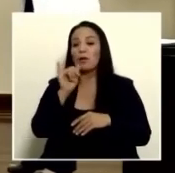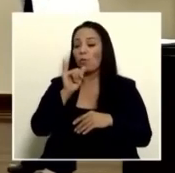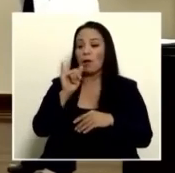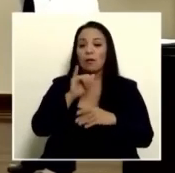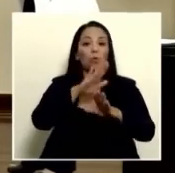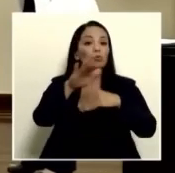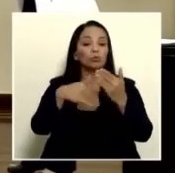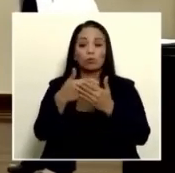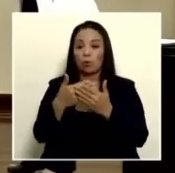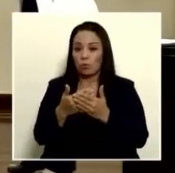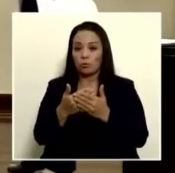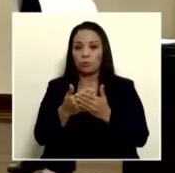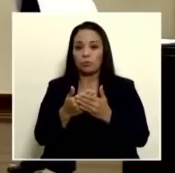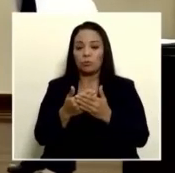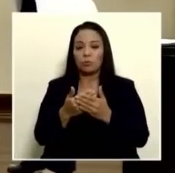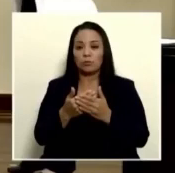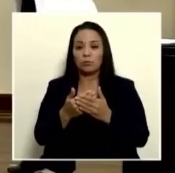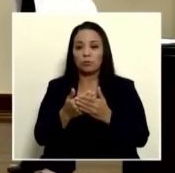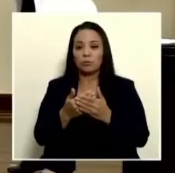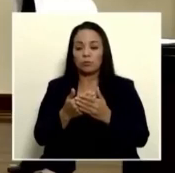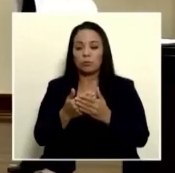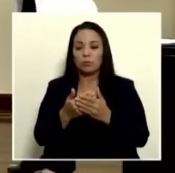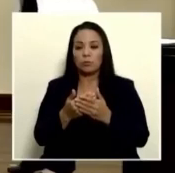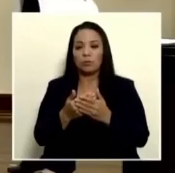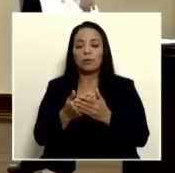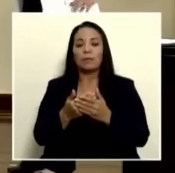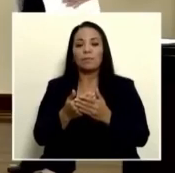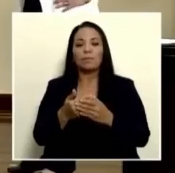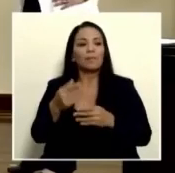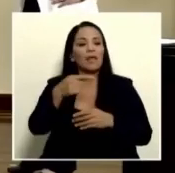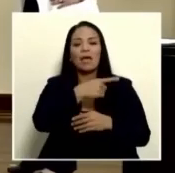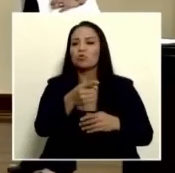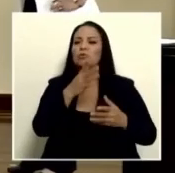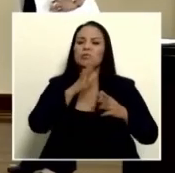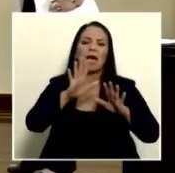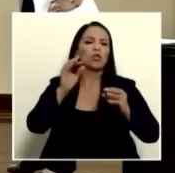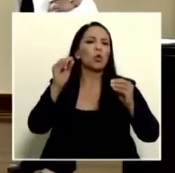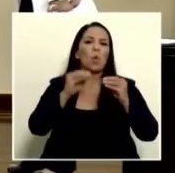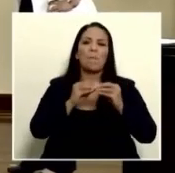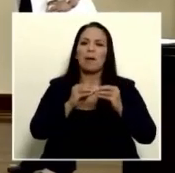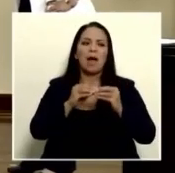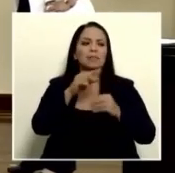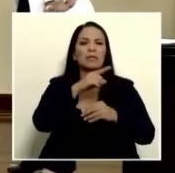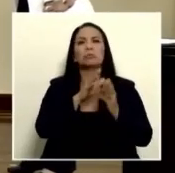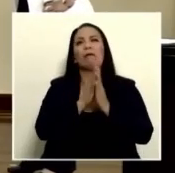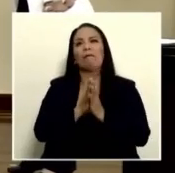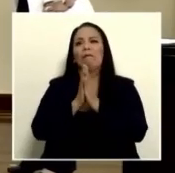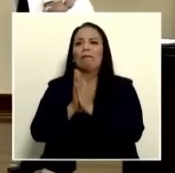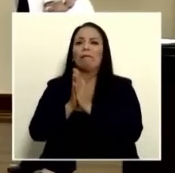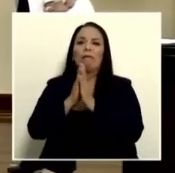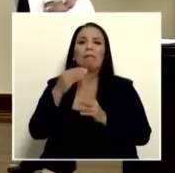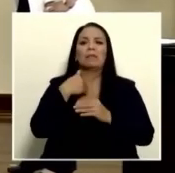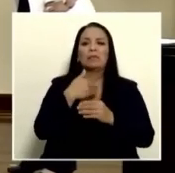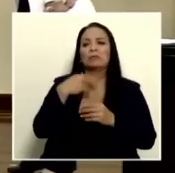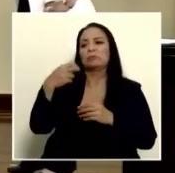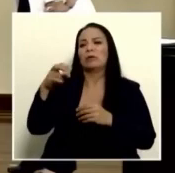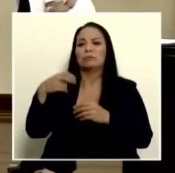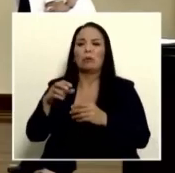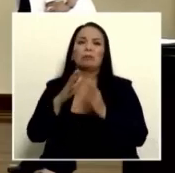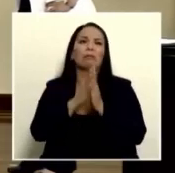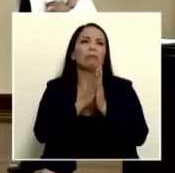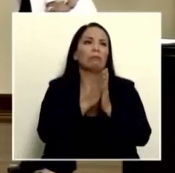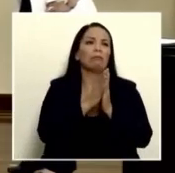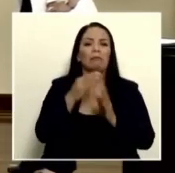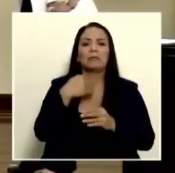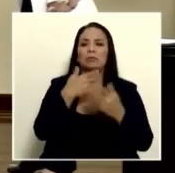con todos tengan que dejar de andar rogando permisos en el ministerio de transportes en el